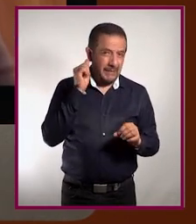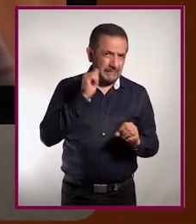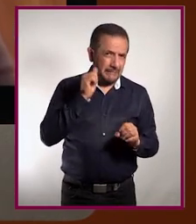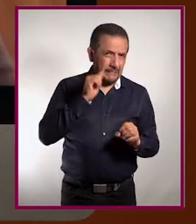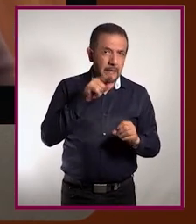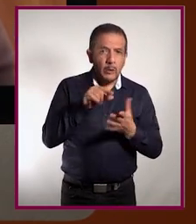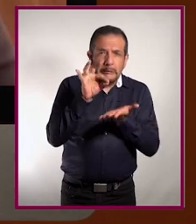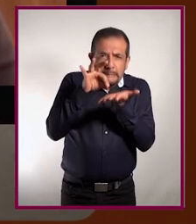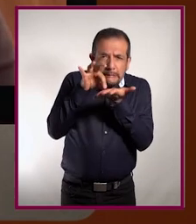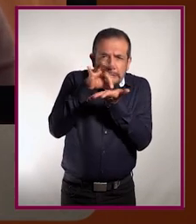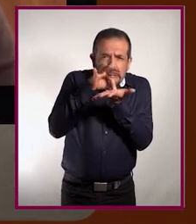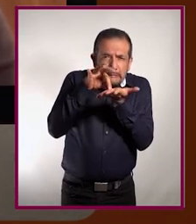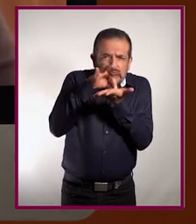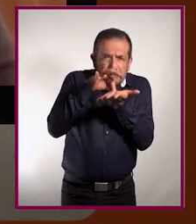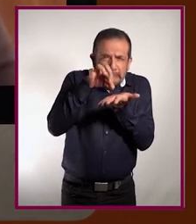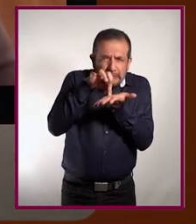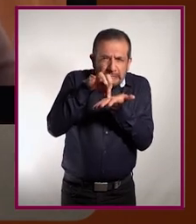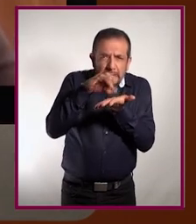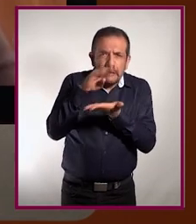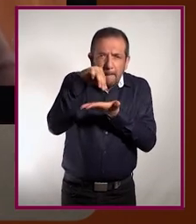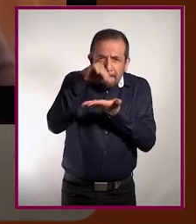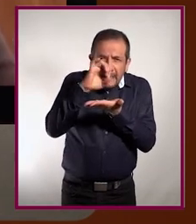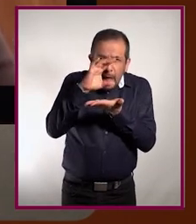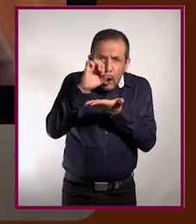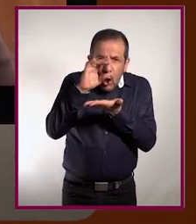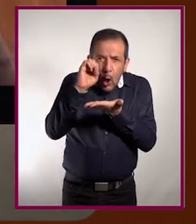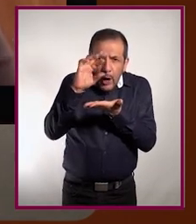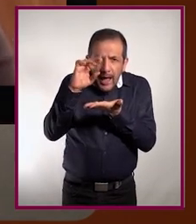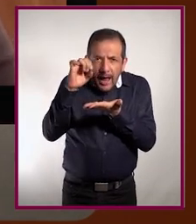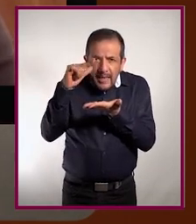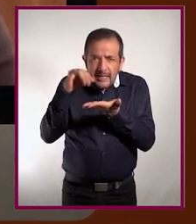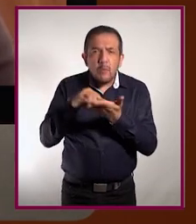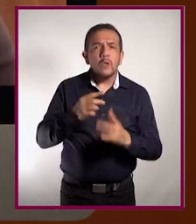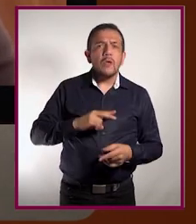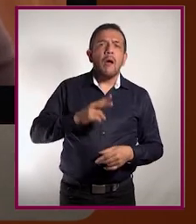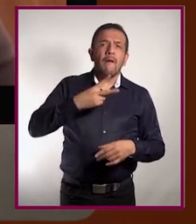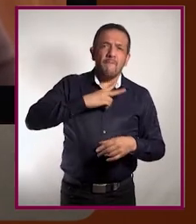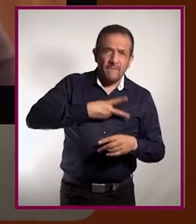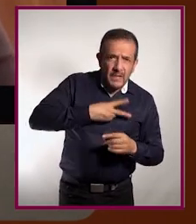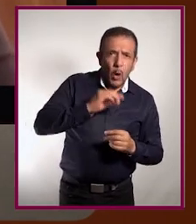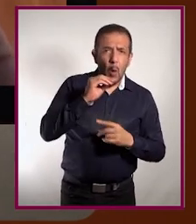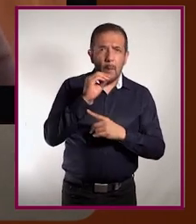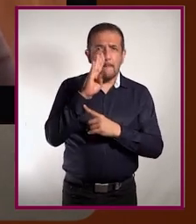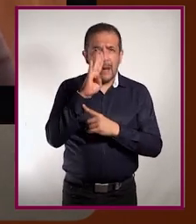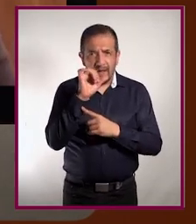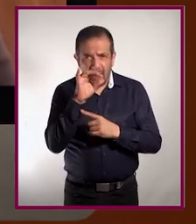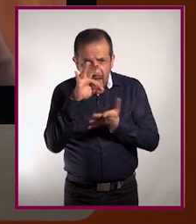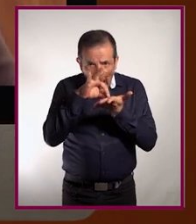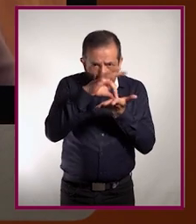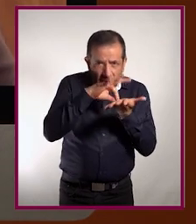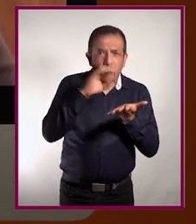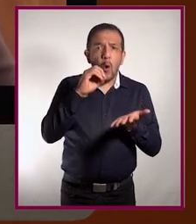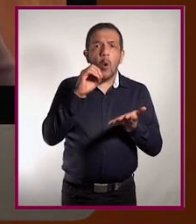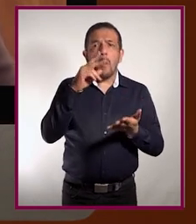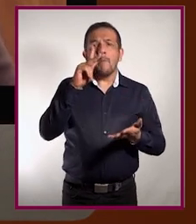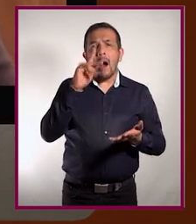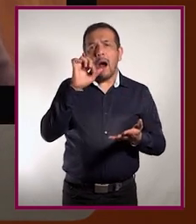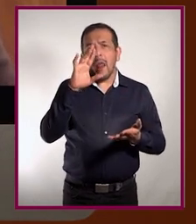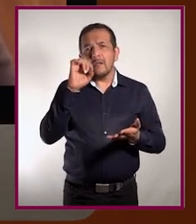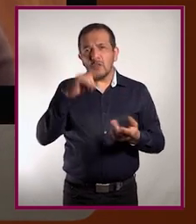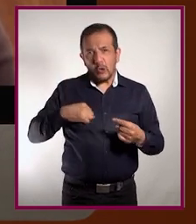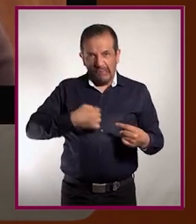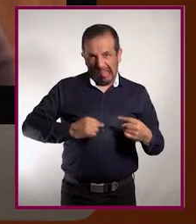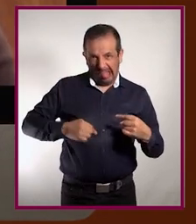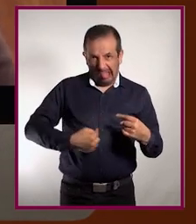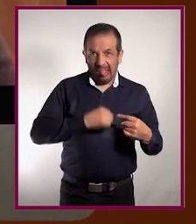siempre son microorganismos infecciosos que pueden ser normalmente virus, bacterias o parásitos dentro de los grupos más importantes.